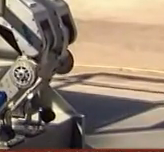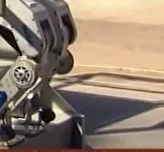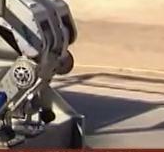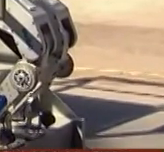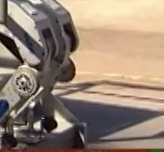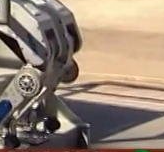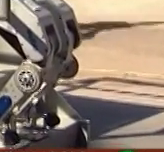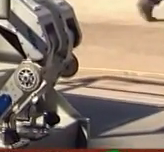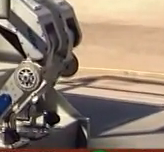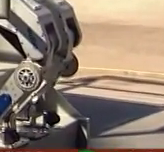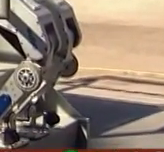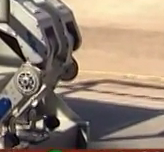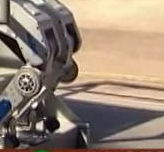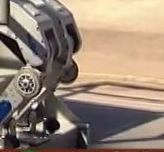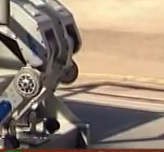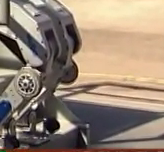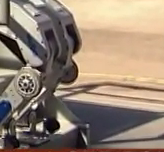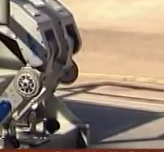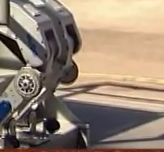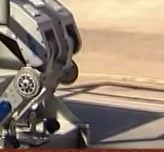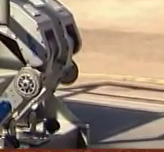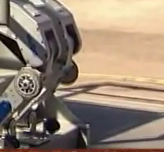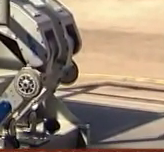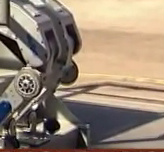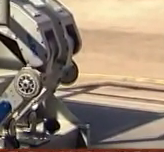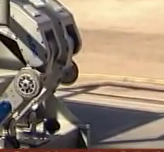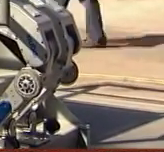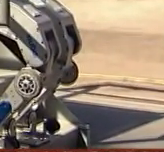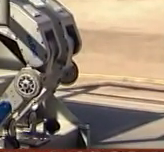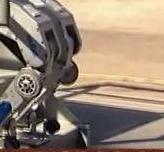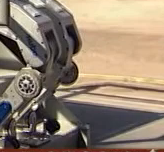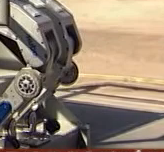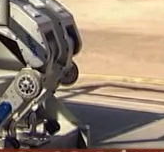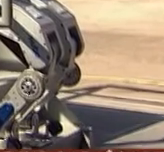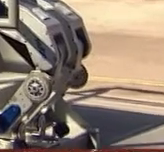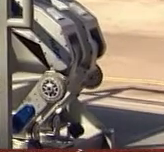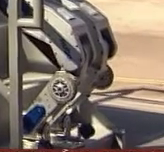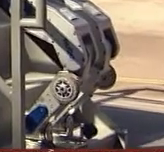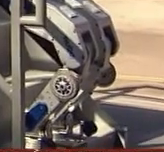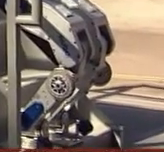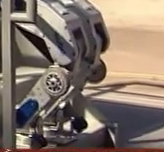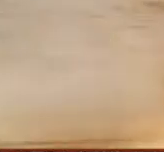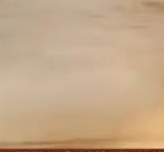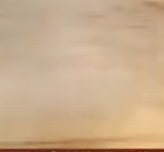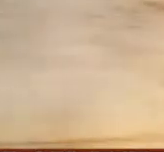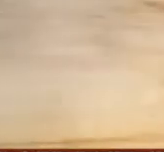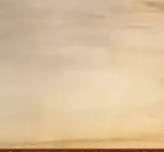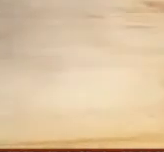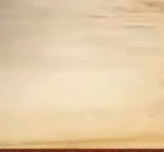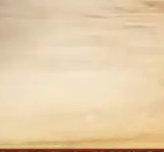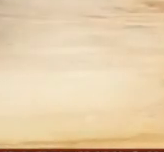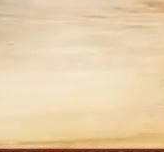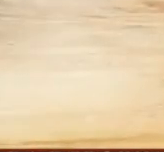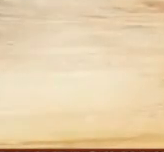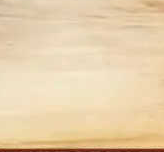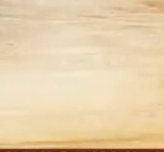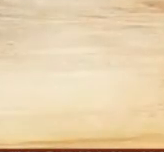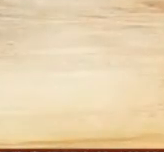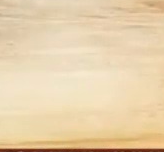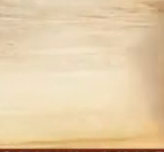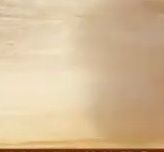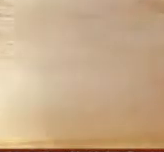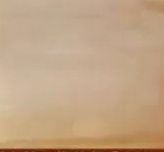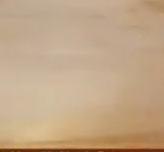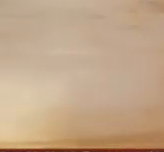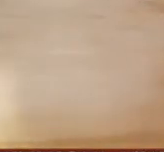de Estados Unidos, China y Singapur están colaborando para perfeccionarlo. El costo de este robot será de medio millón de dólares y al momento